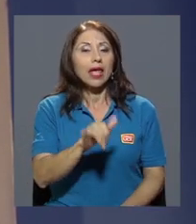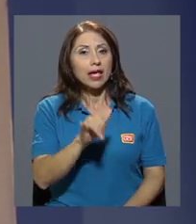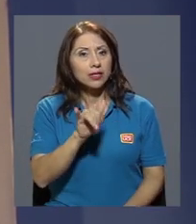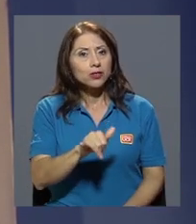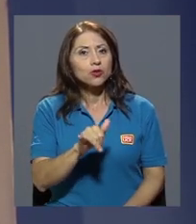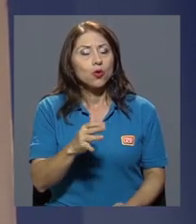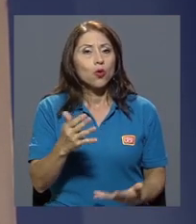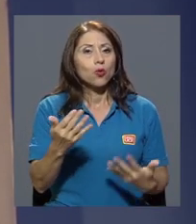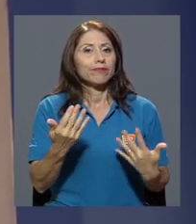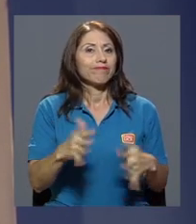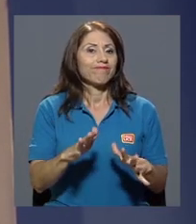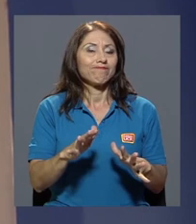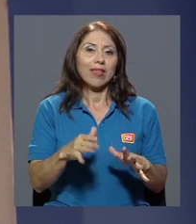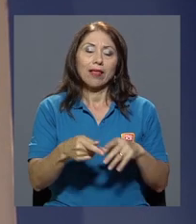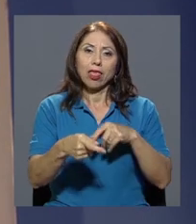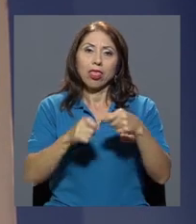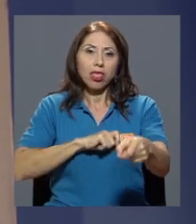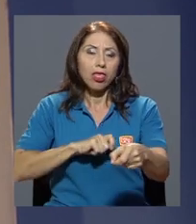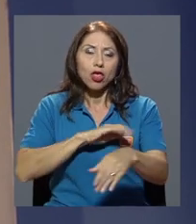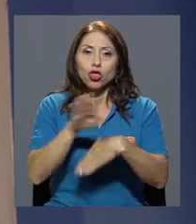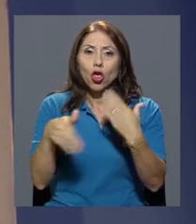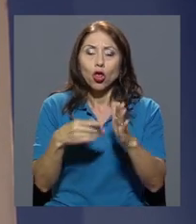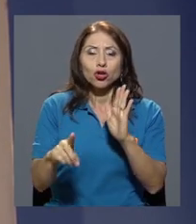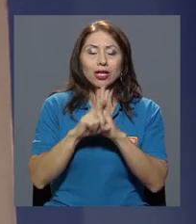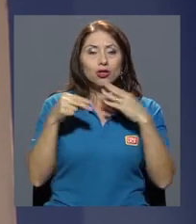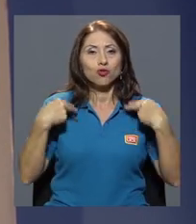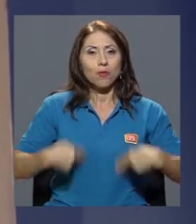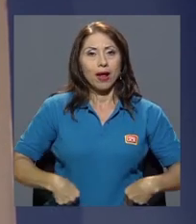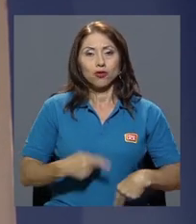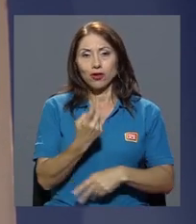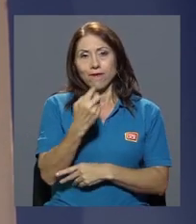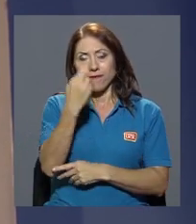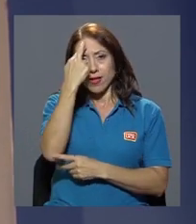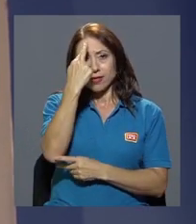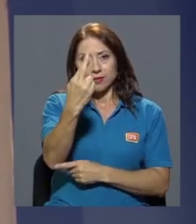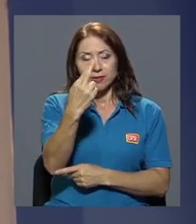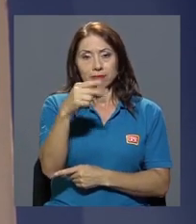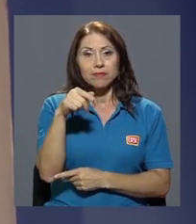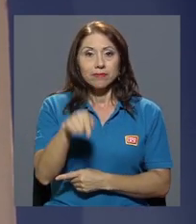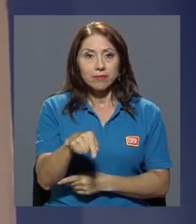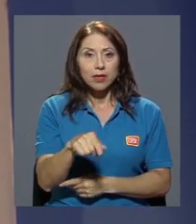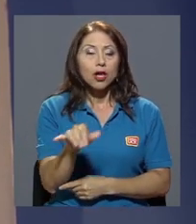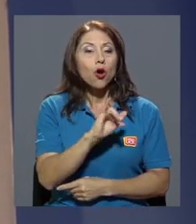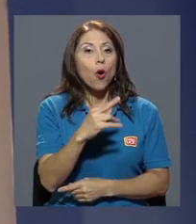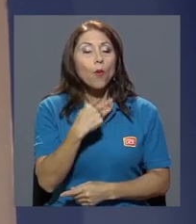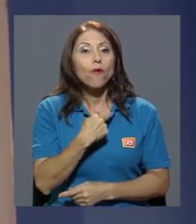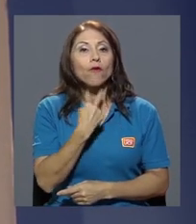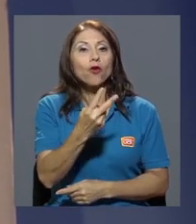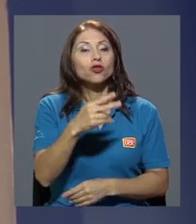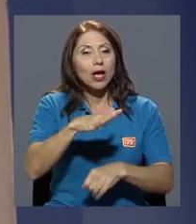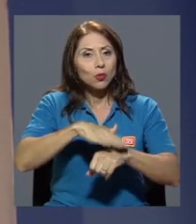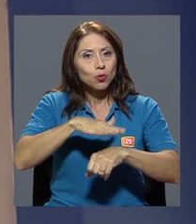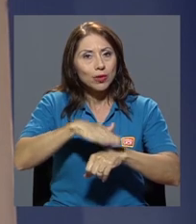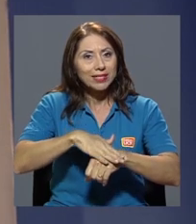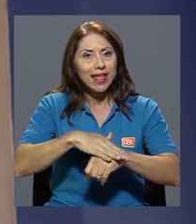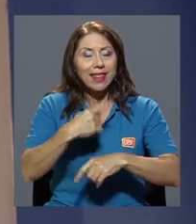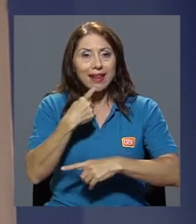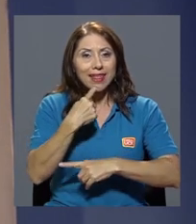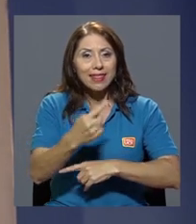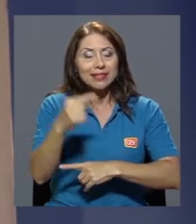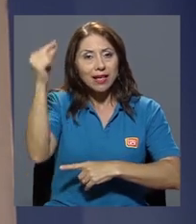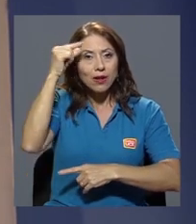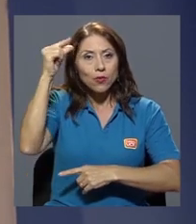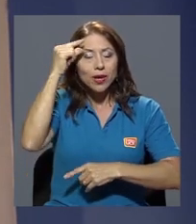recorre todos los derechos humanos y respetados que un informe destaca y como voz autorizada le dice al